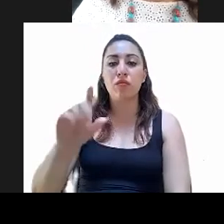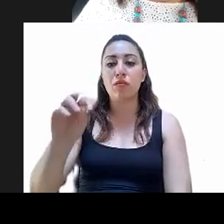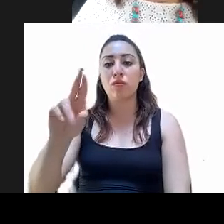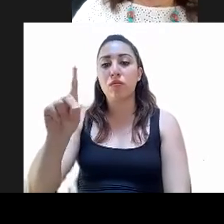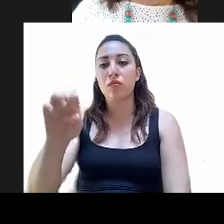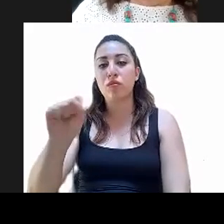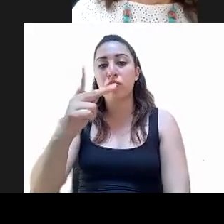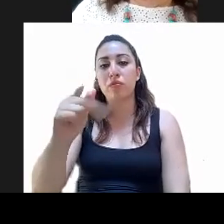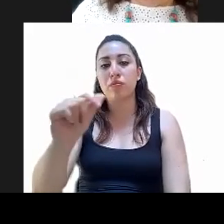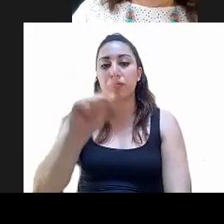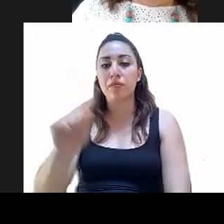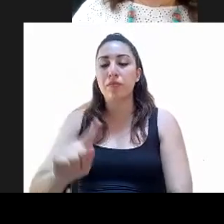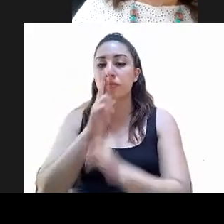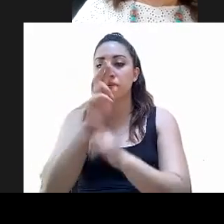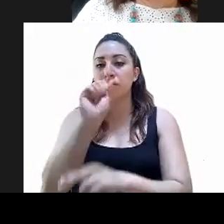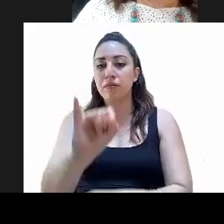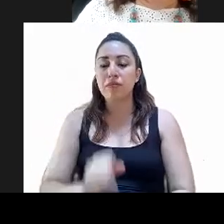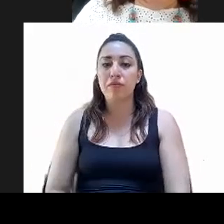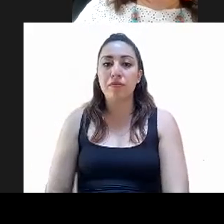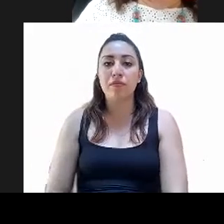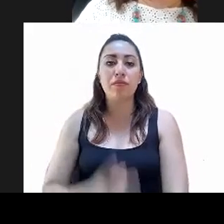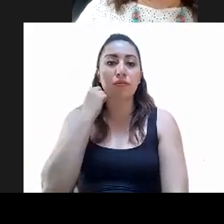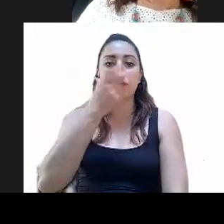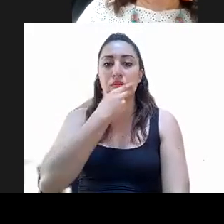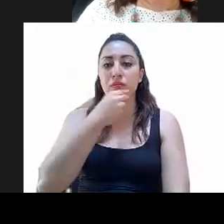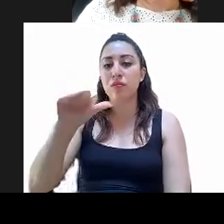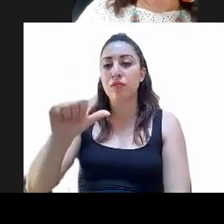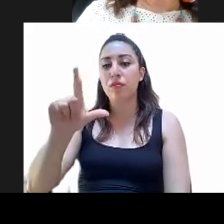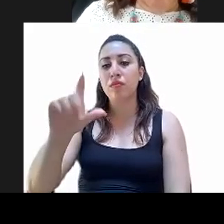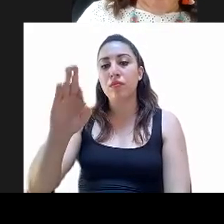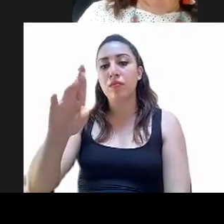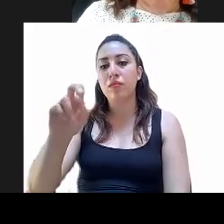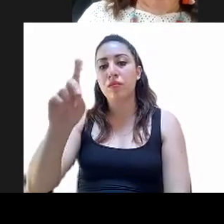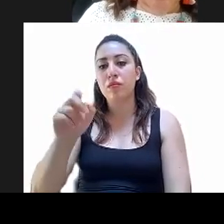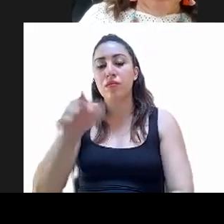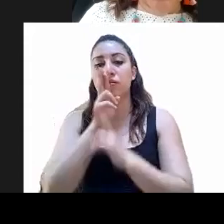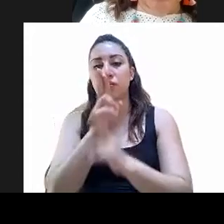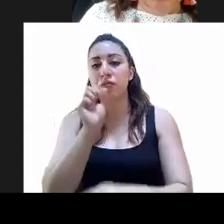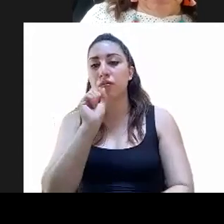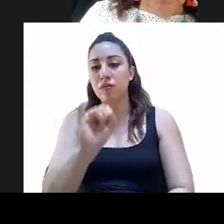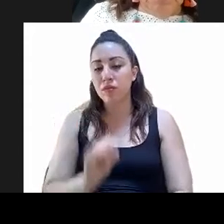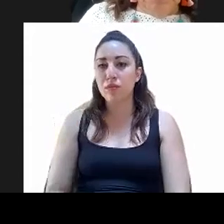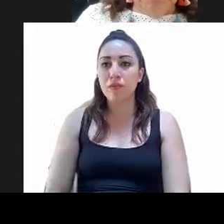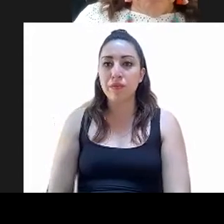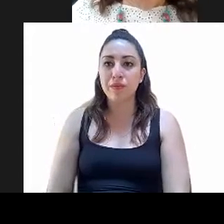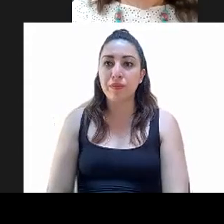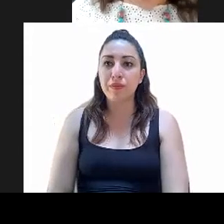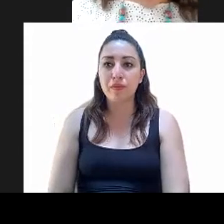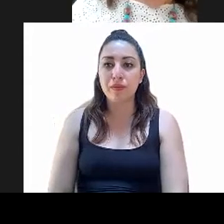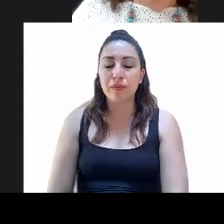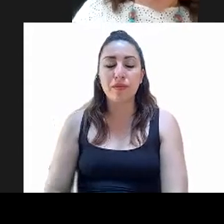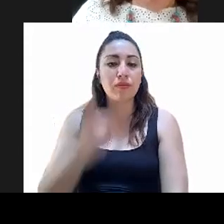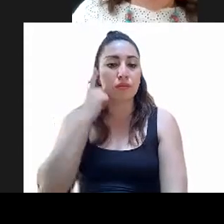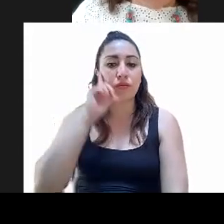Lourdes Paz, a favor. Alfredo Pérez Paredes. Alfredo Pérez Paredes, a favor. María Gabriela